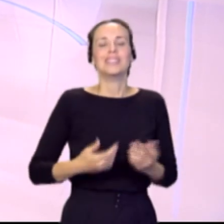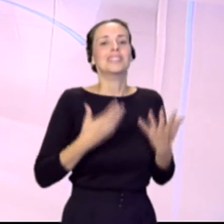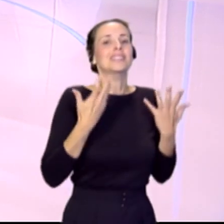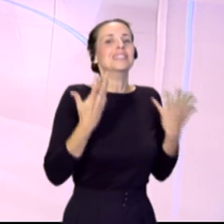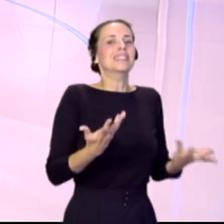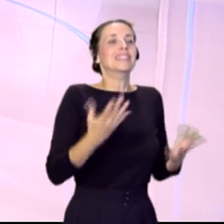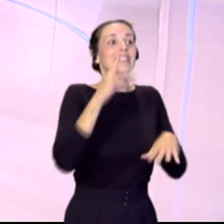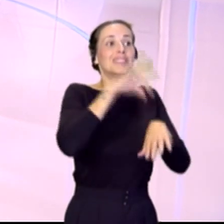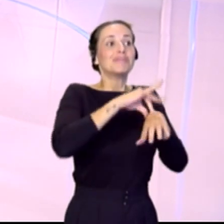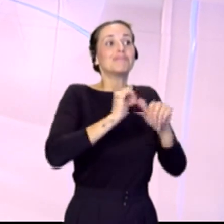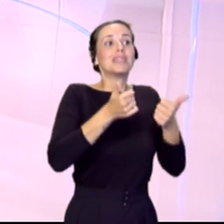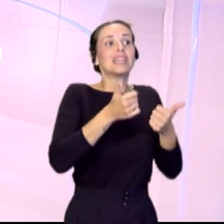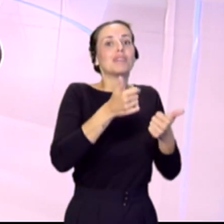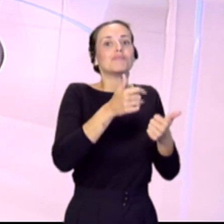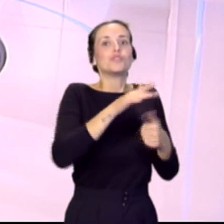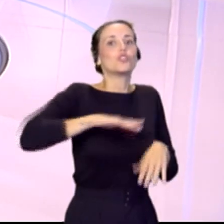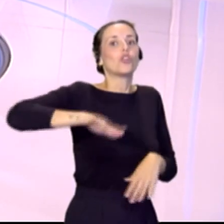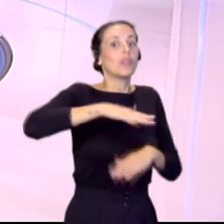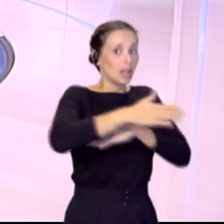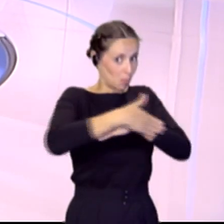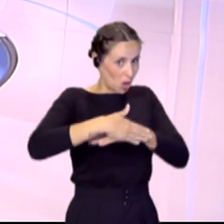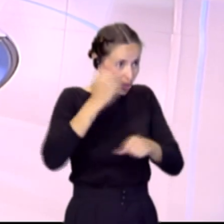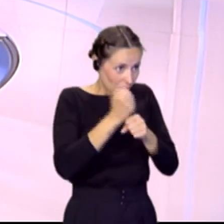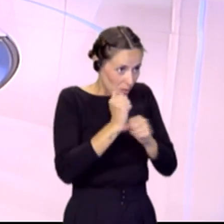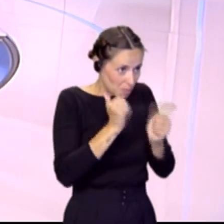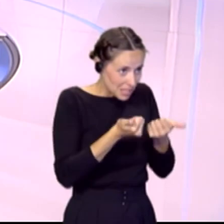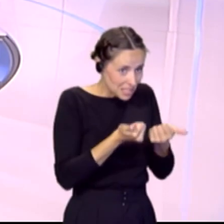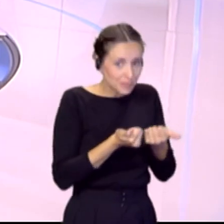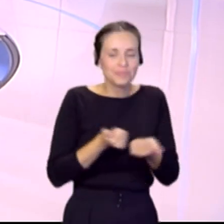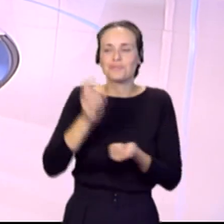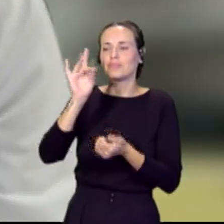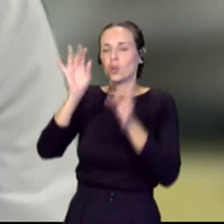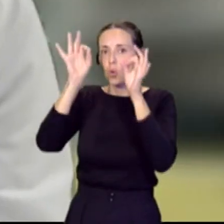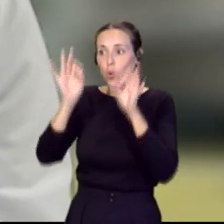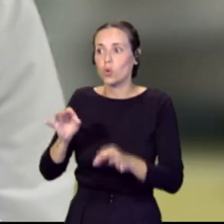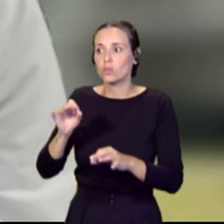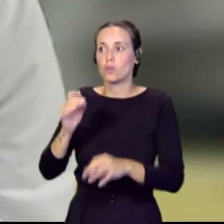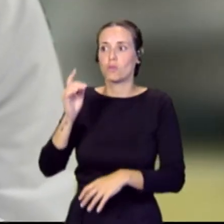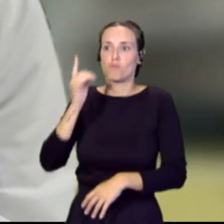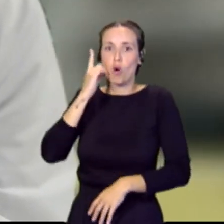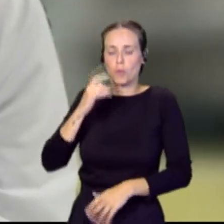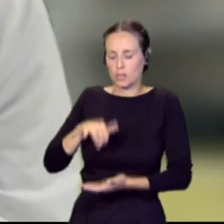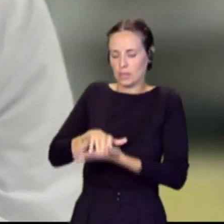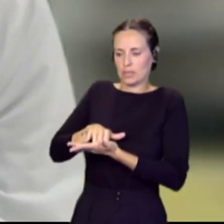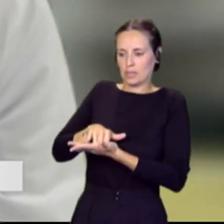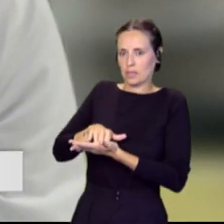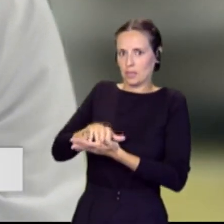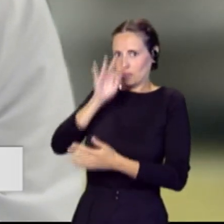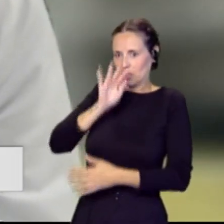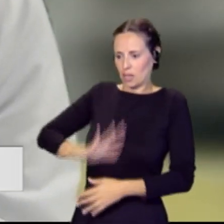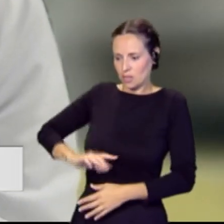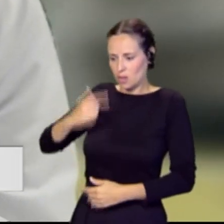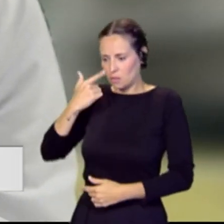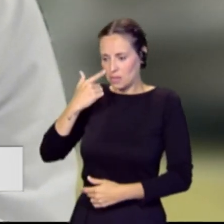sanitarios en el Esla del Hierro? ¿En el propio muelle? Sí, empieza con el teléfono en la mano, pendiente de una activación del